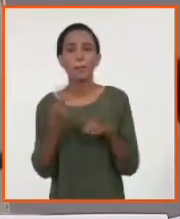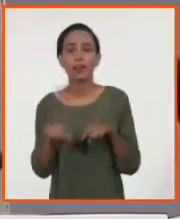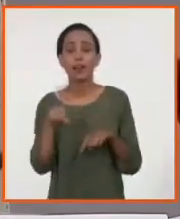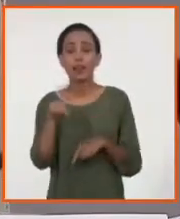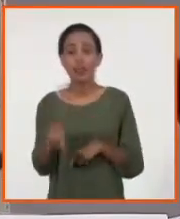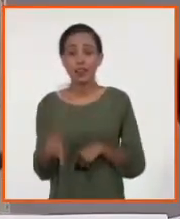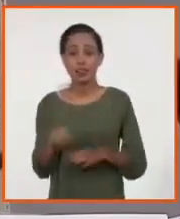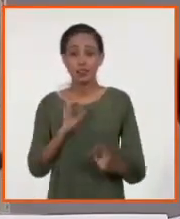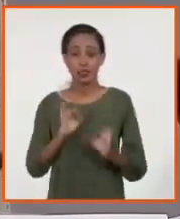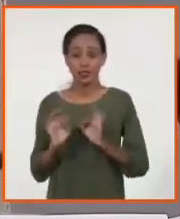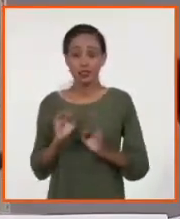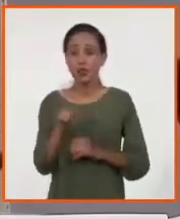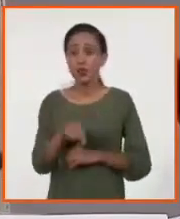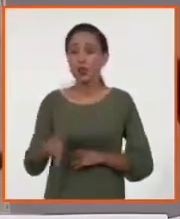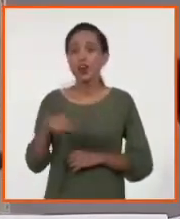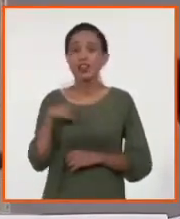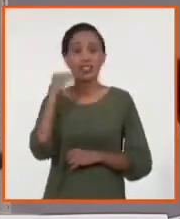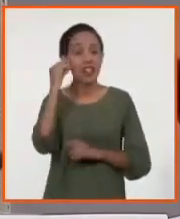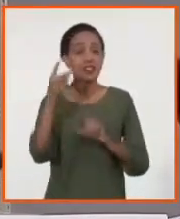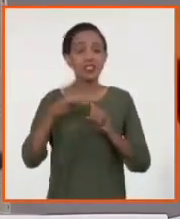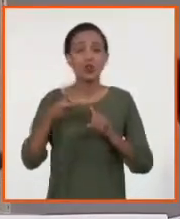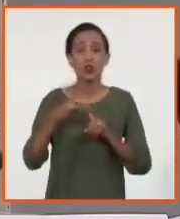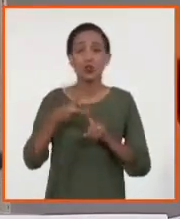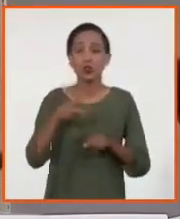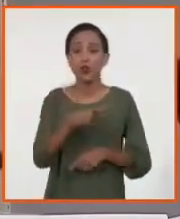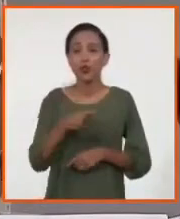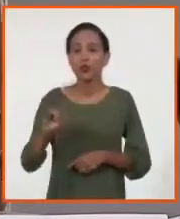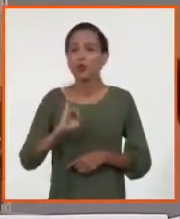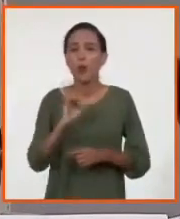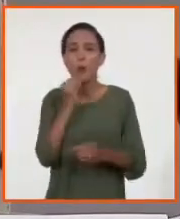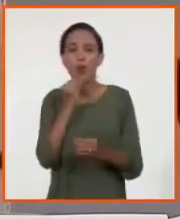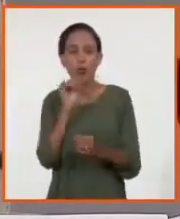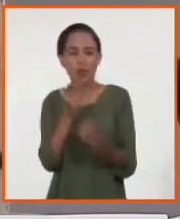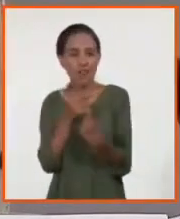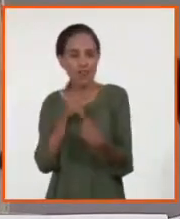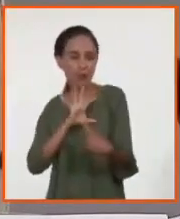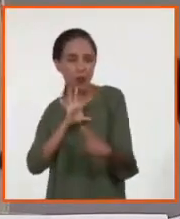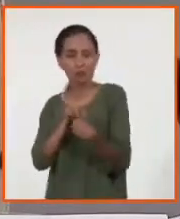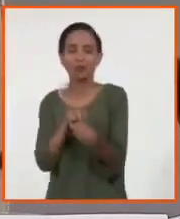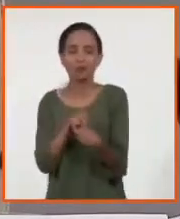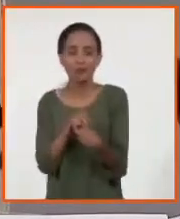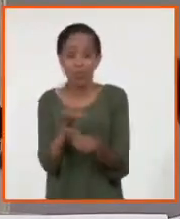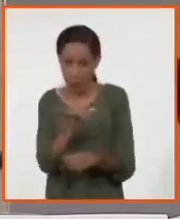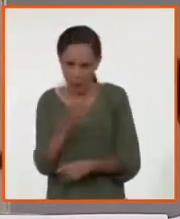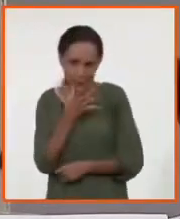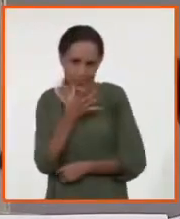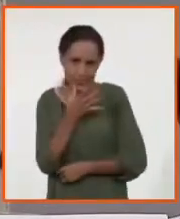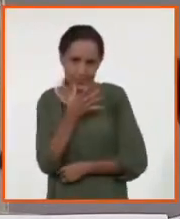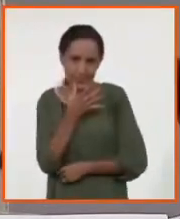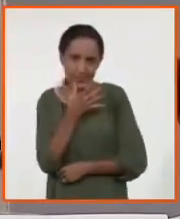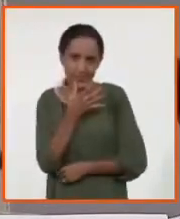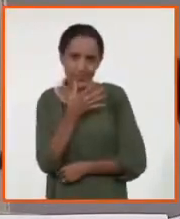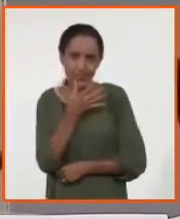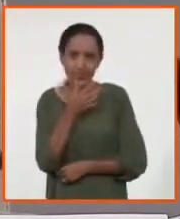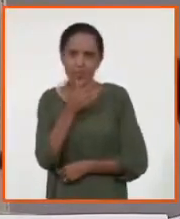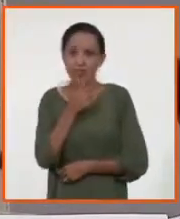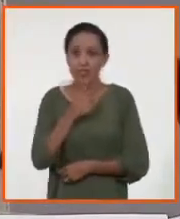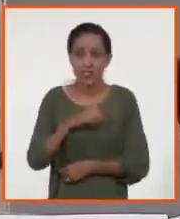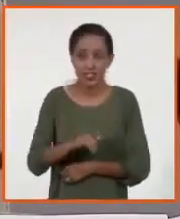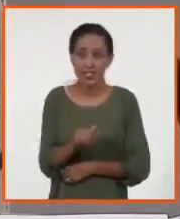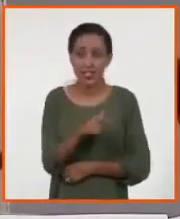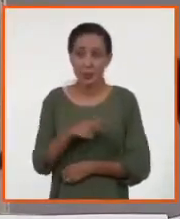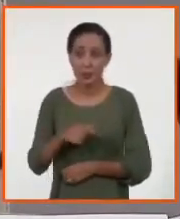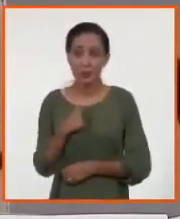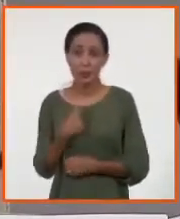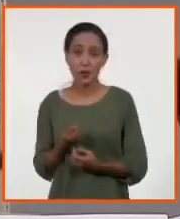ahí, reconoce el segundo virus y es capaz de capturarlo y facilitar la entrada del virus a la célula diana.